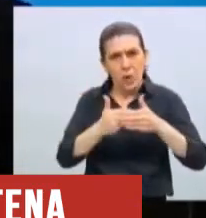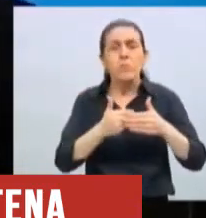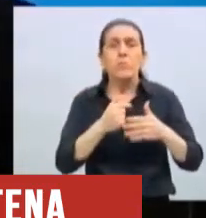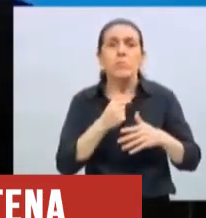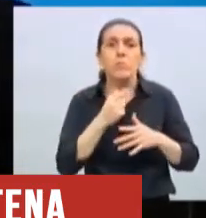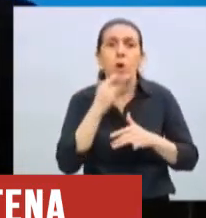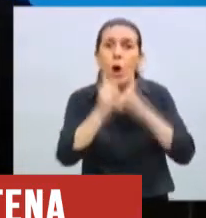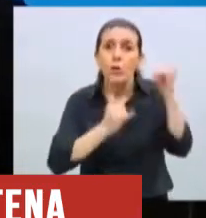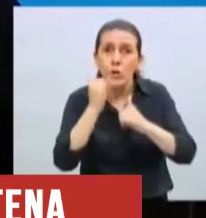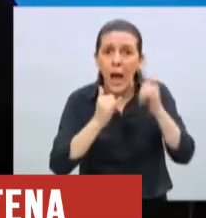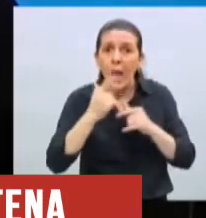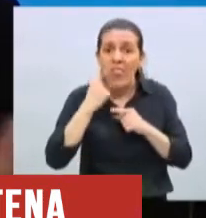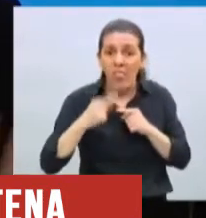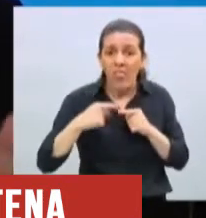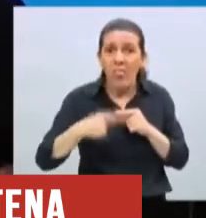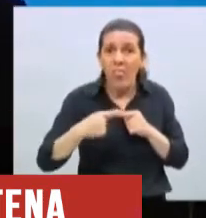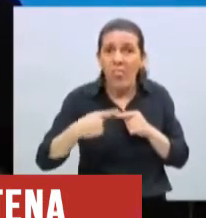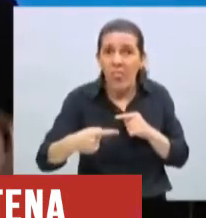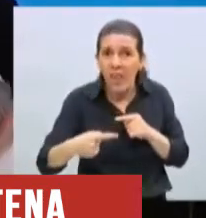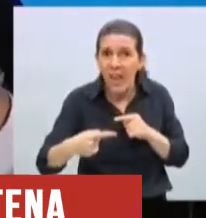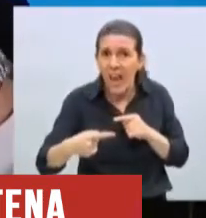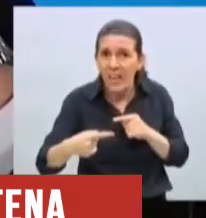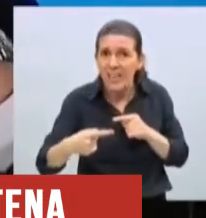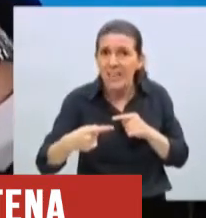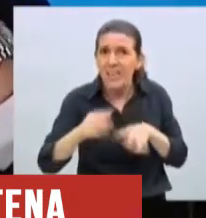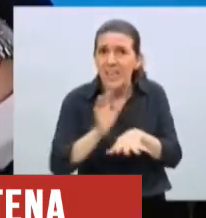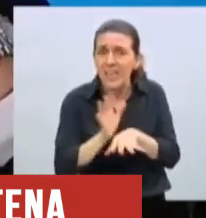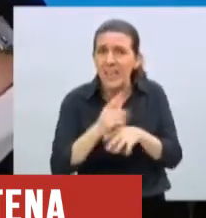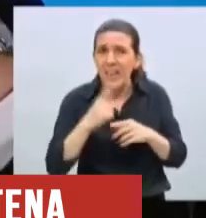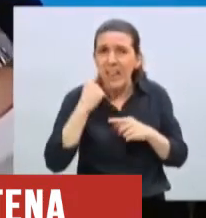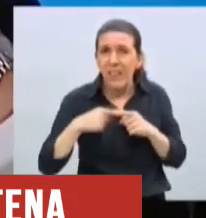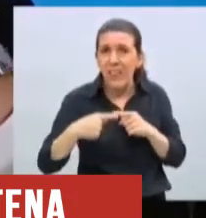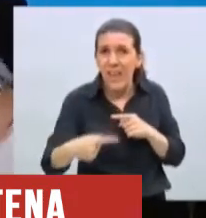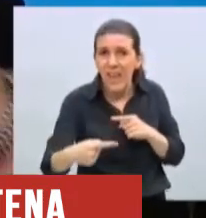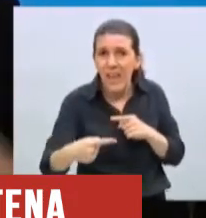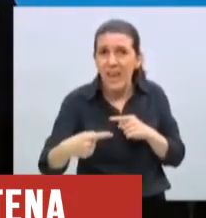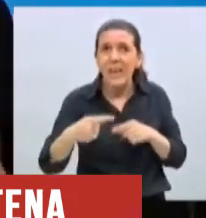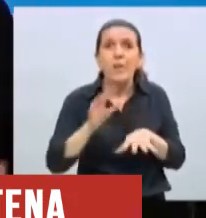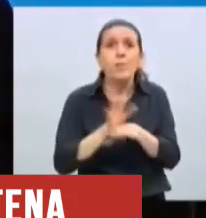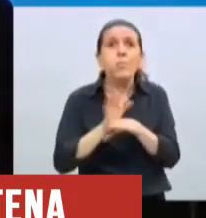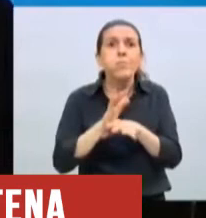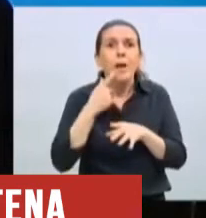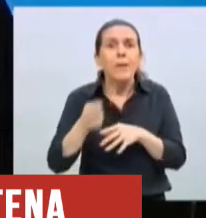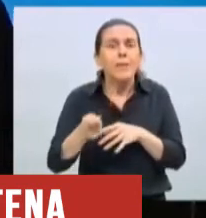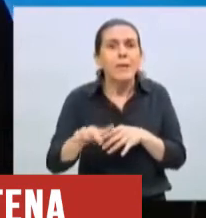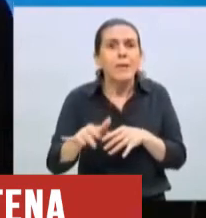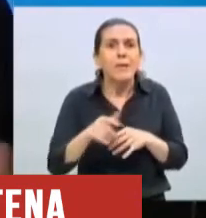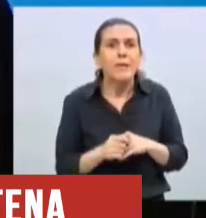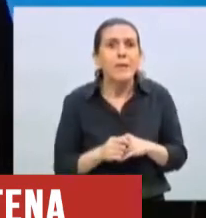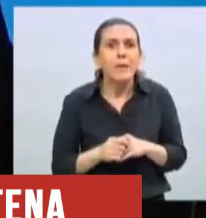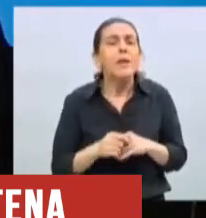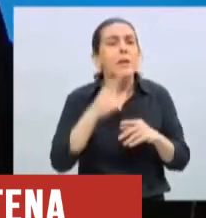quiero contar y que en los próximos días Santiago Cafiero les explicará más en detalle. Que es que a medida que nosotros vayamos autorizando